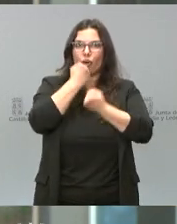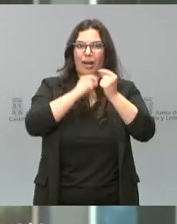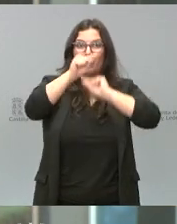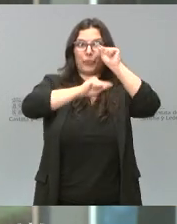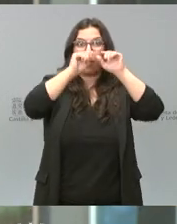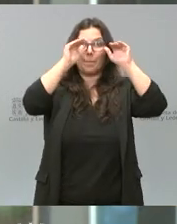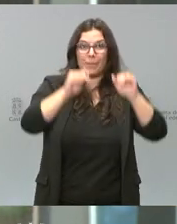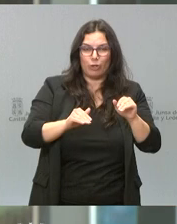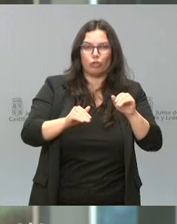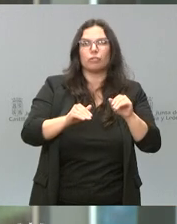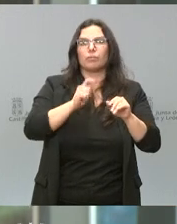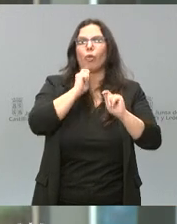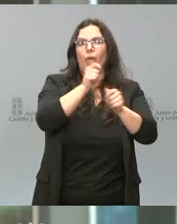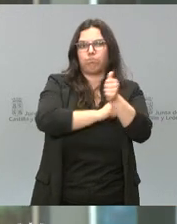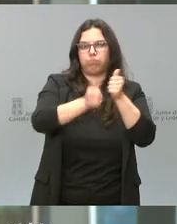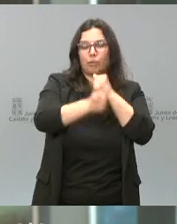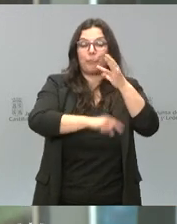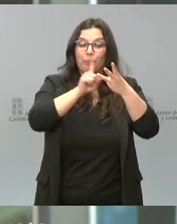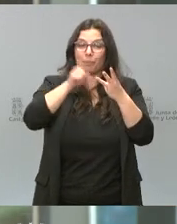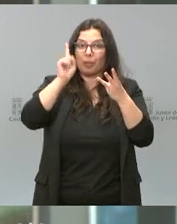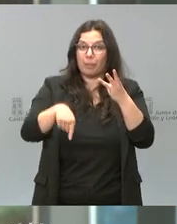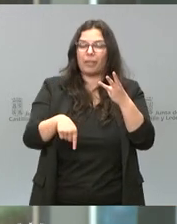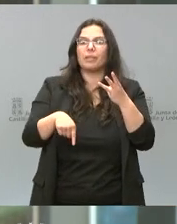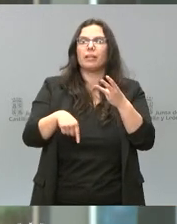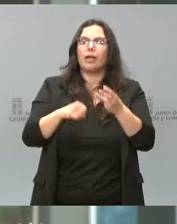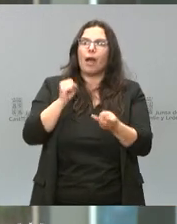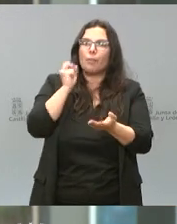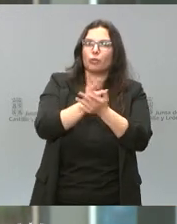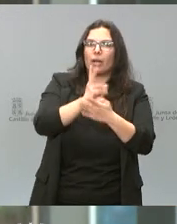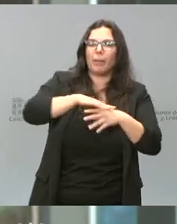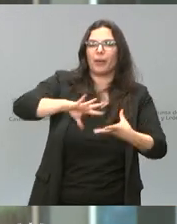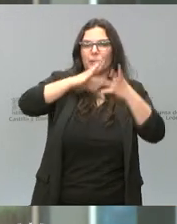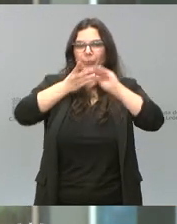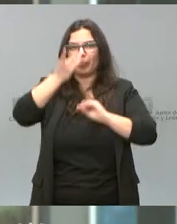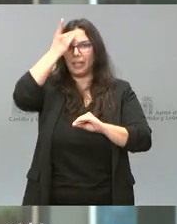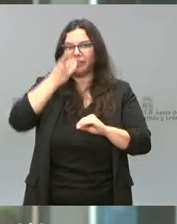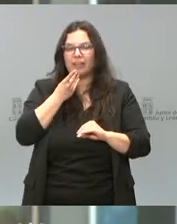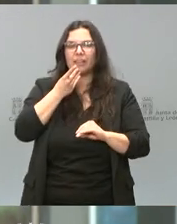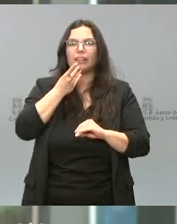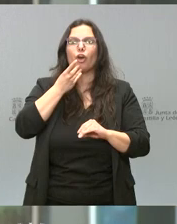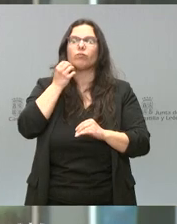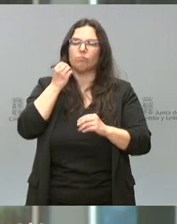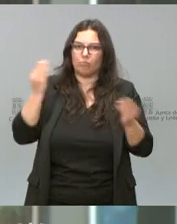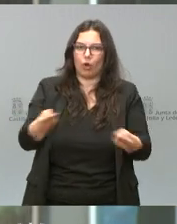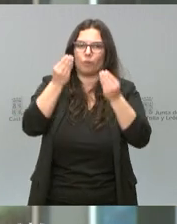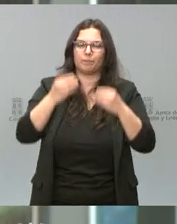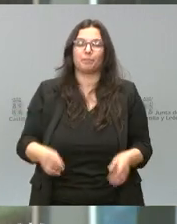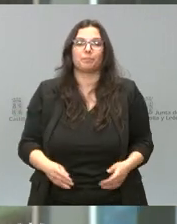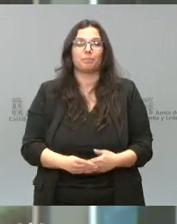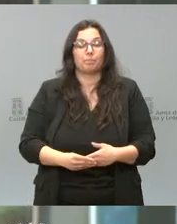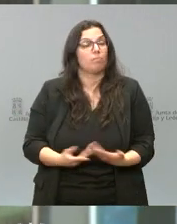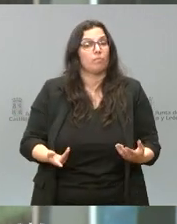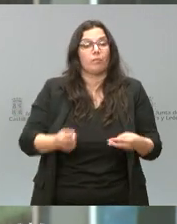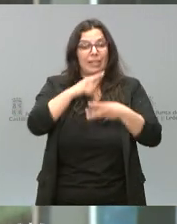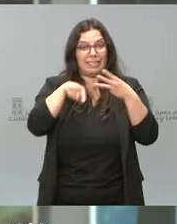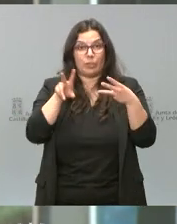CO2. Y la tercera, para seguir apostando por la digitalización de nuestras empresas. Asimismo, vamos a seguir